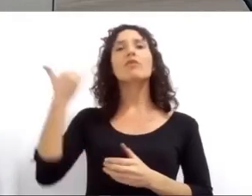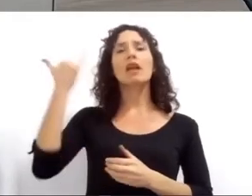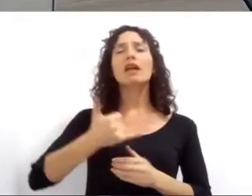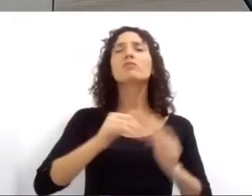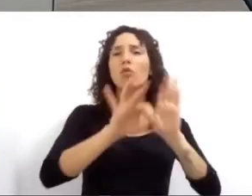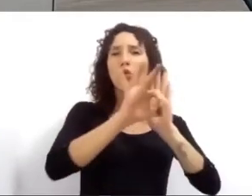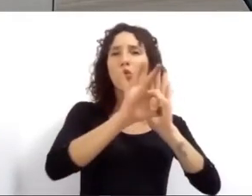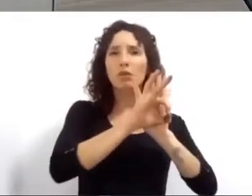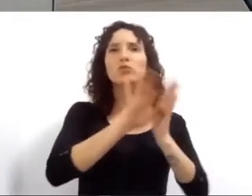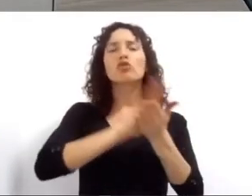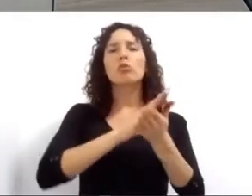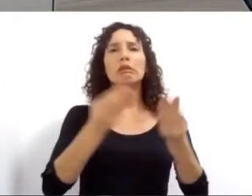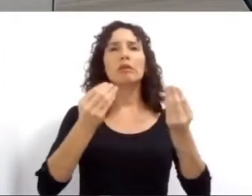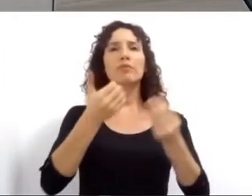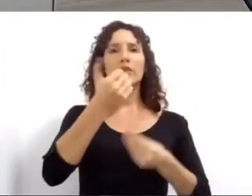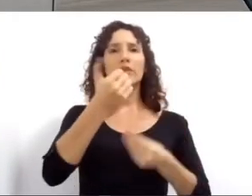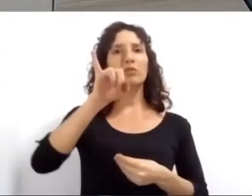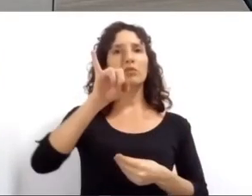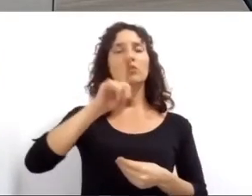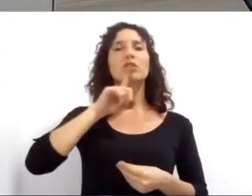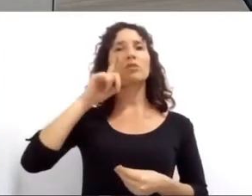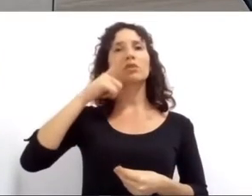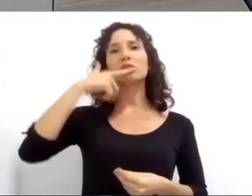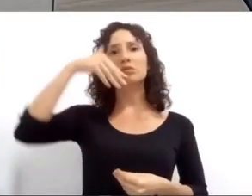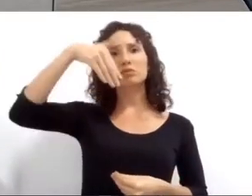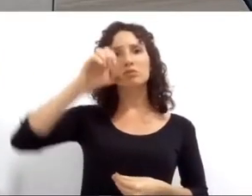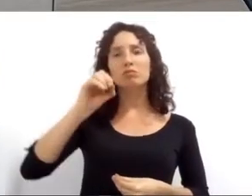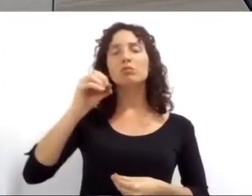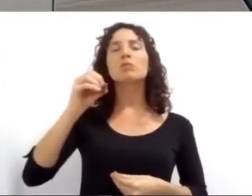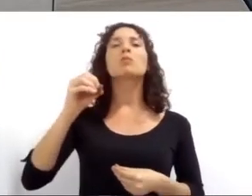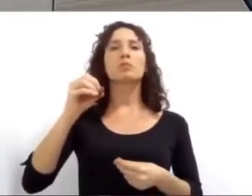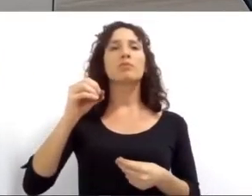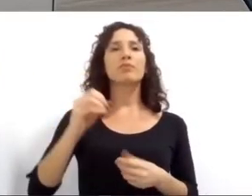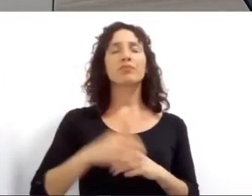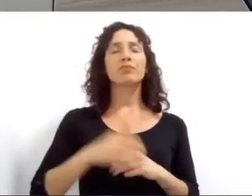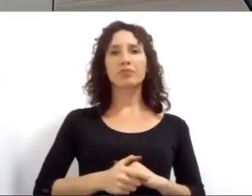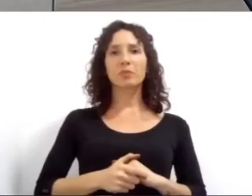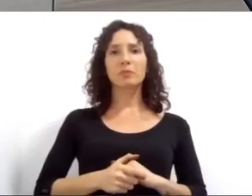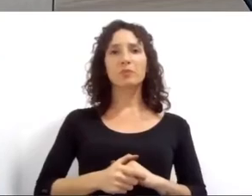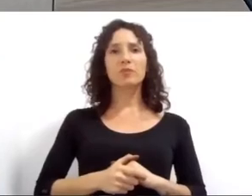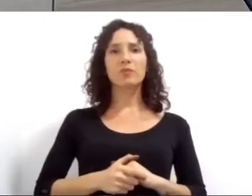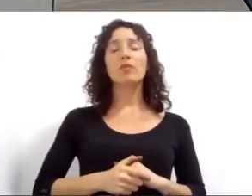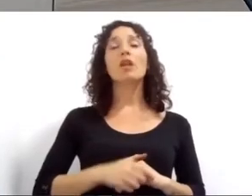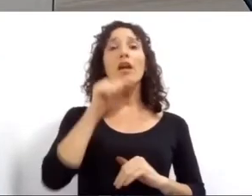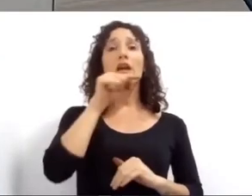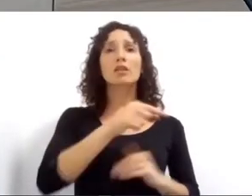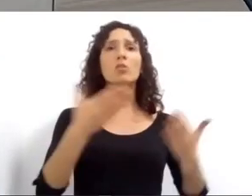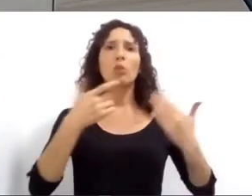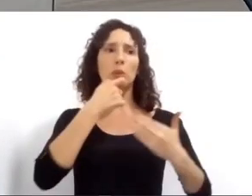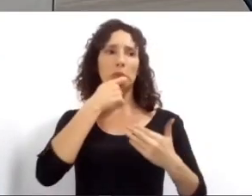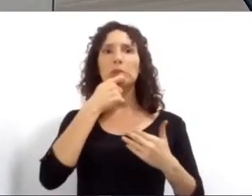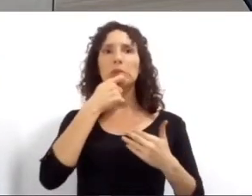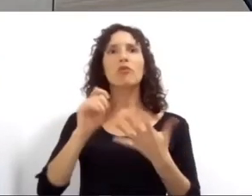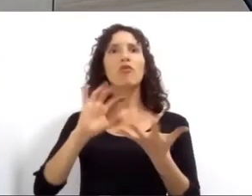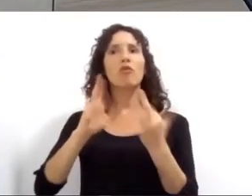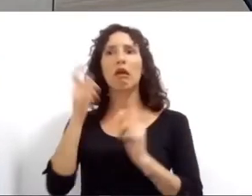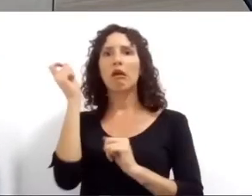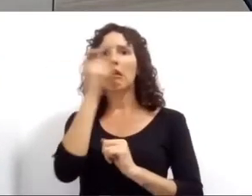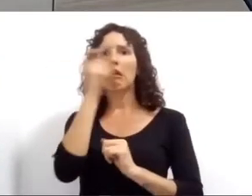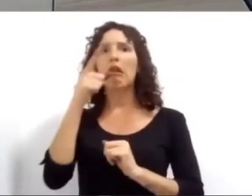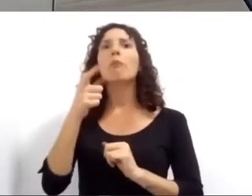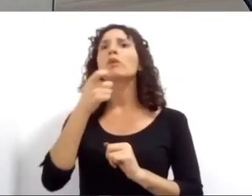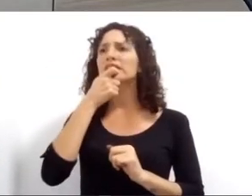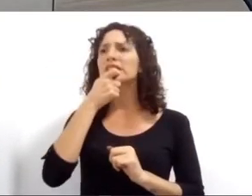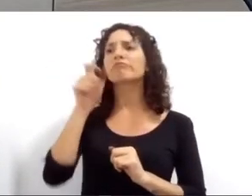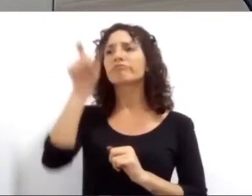ordenanza sobre autismo creada y trabajada por la concejala Daniela León para avanzar en la detección temprana y en mejora de los